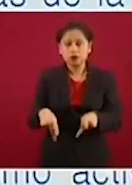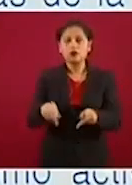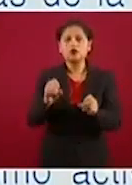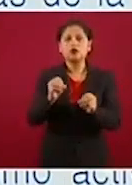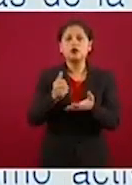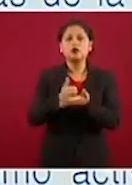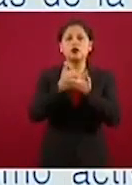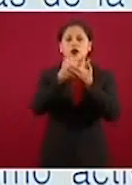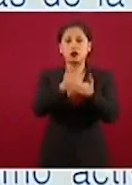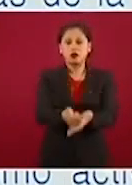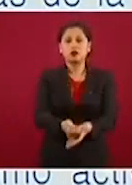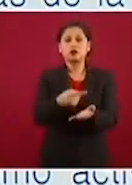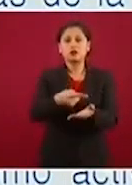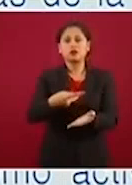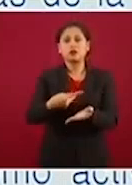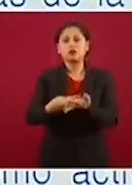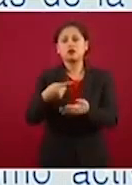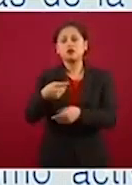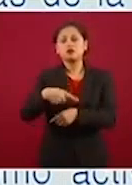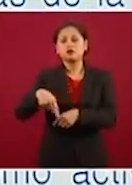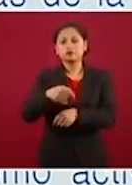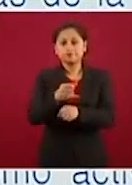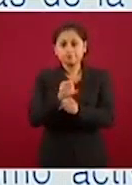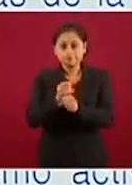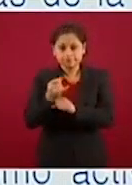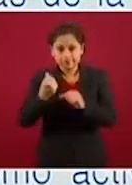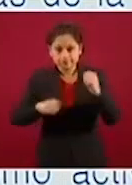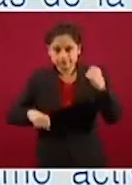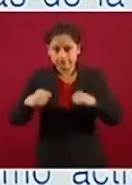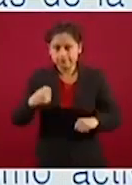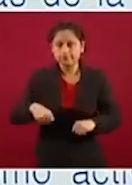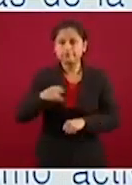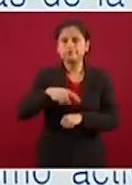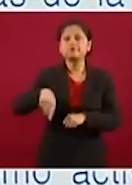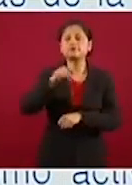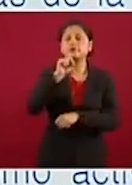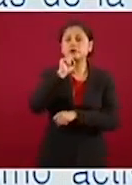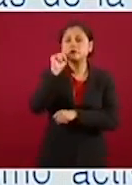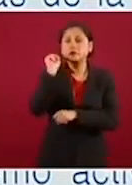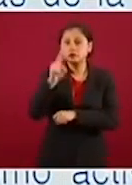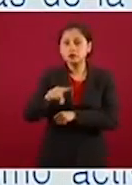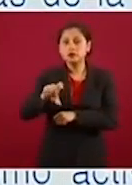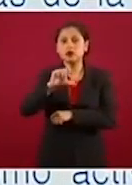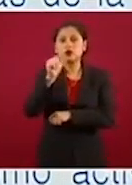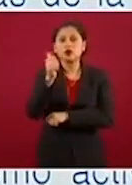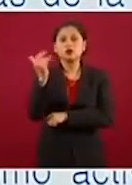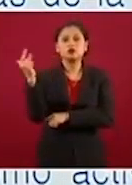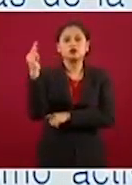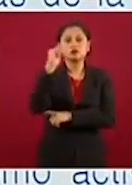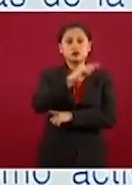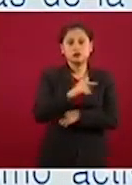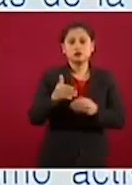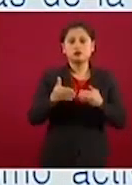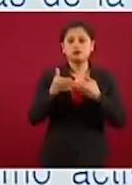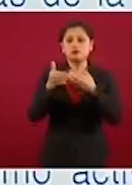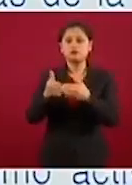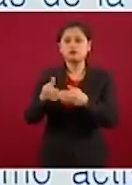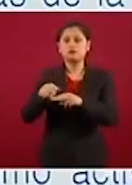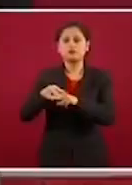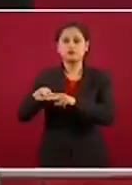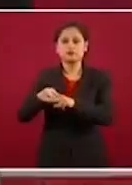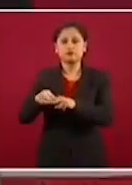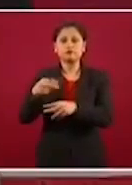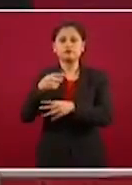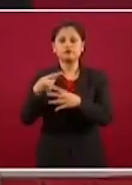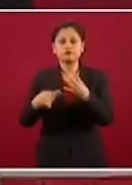almacenamiento y cadena de frío de insumos esenciales, logística, que son aeropuertos, puertos y ferrocarriles, así como